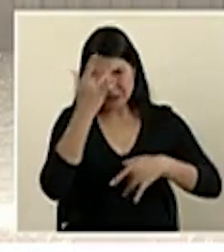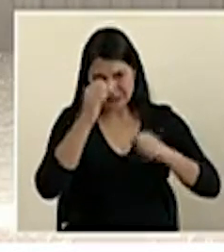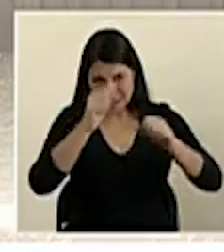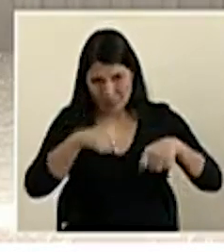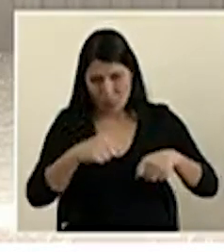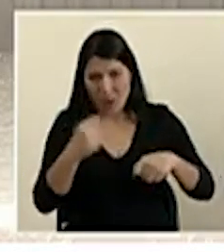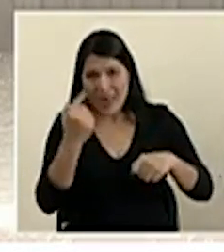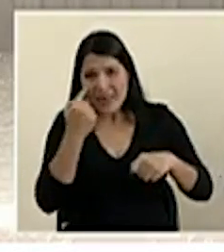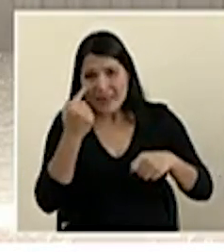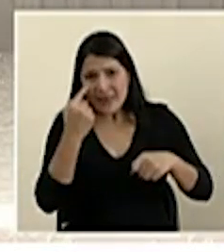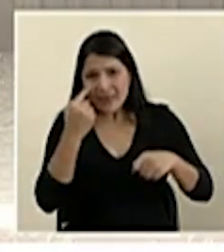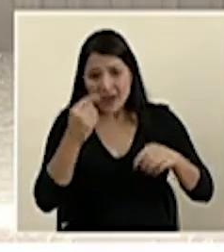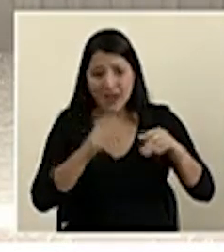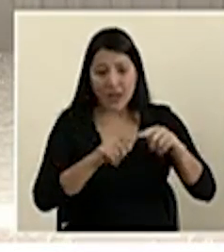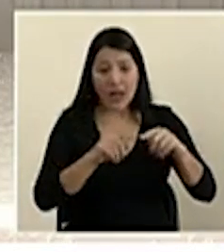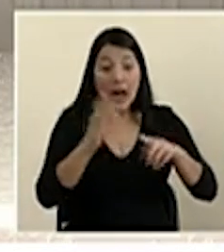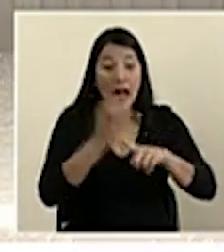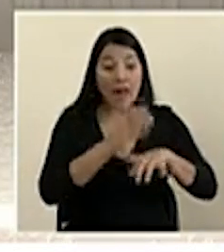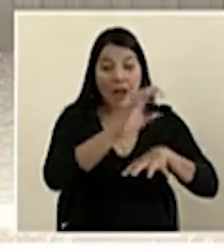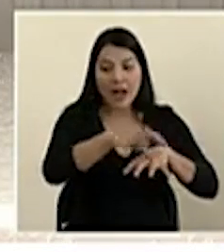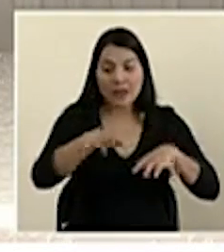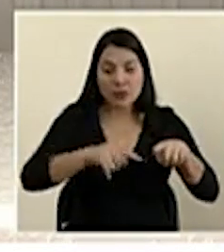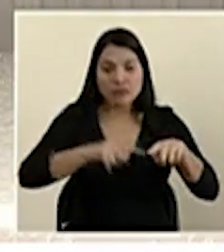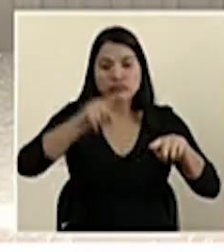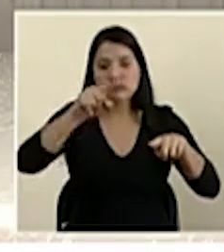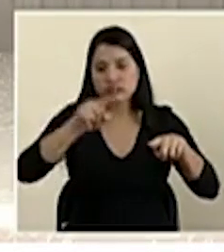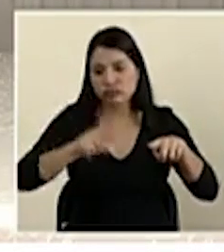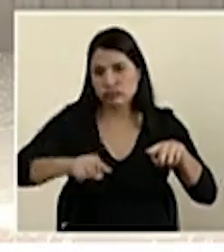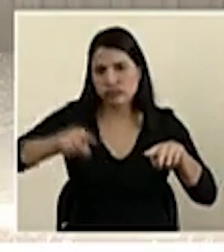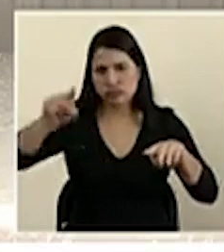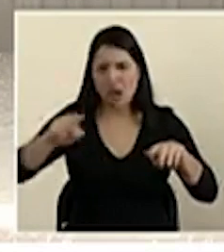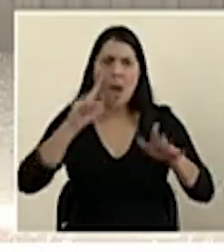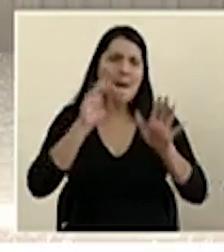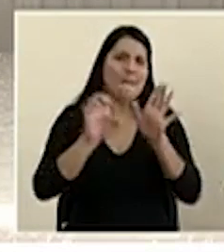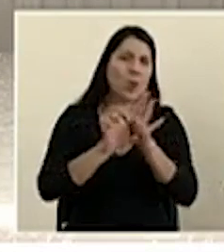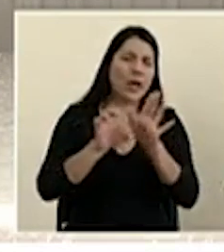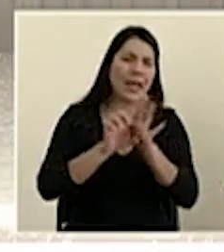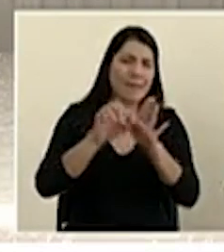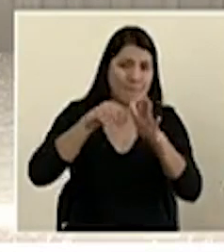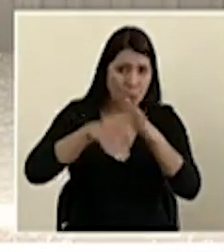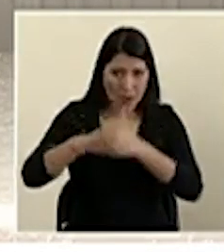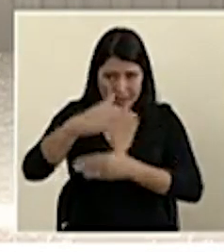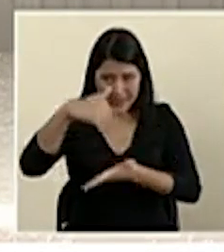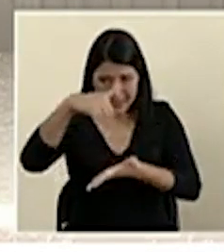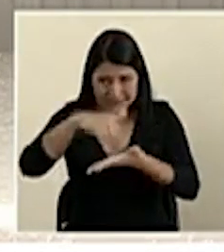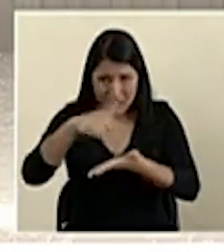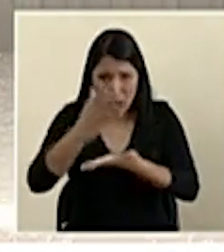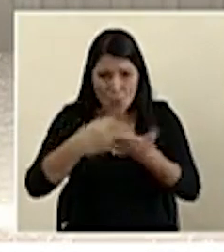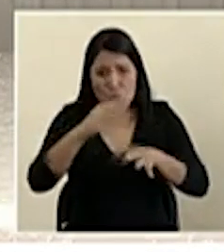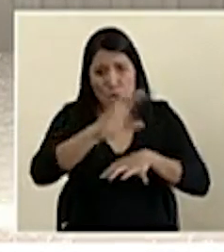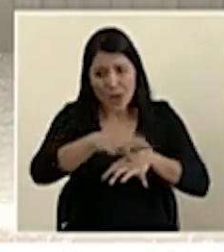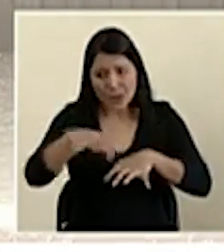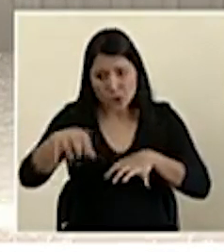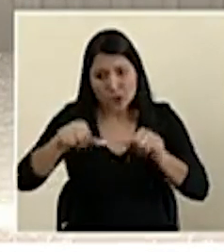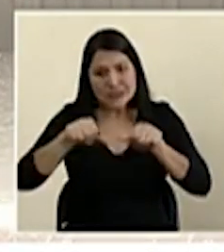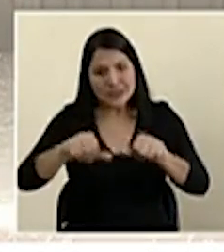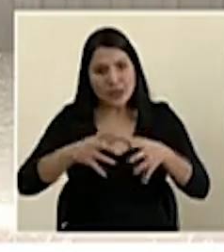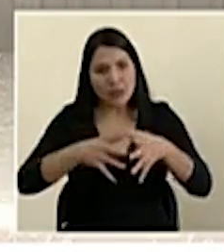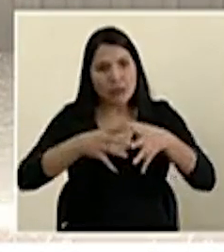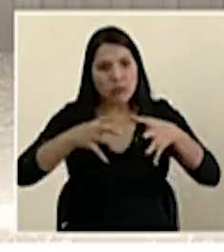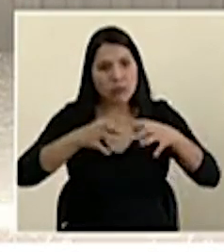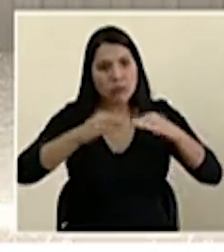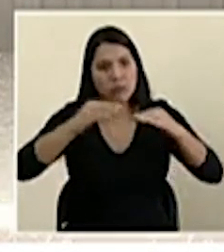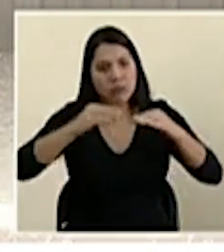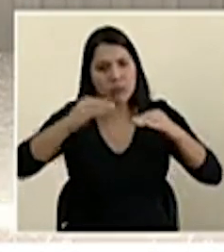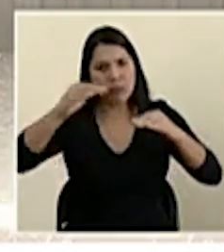curvas de casos por cantón? Por ejemplo, algunos cantones del gran área metropolitana mantienen un crecimiento constante, mientras que la